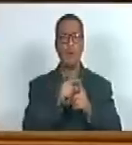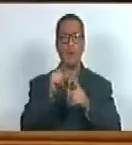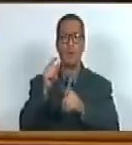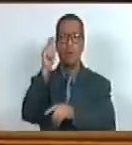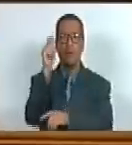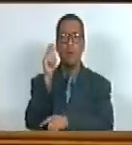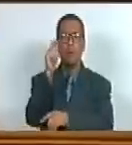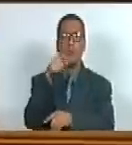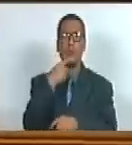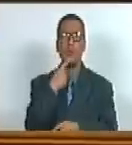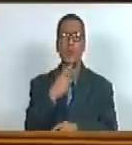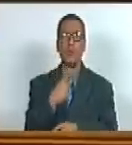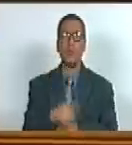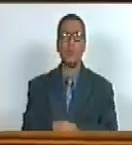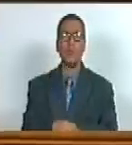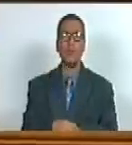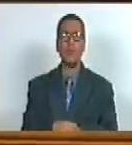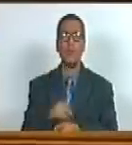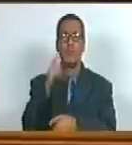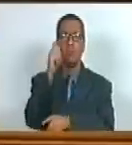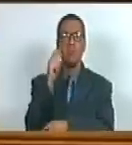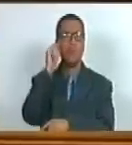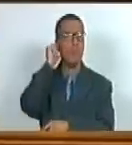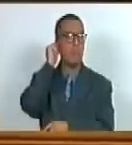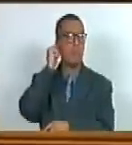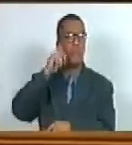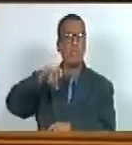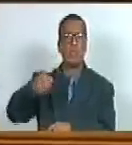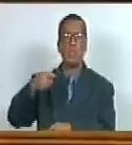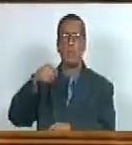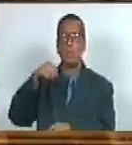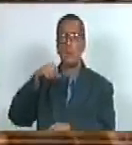diputado déjame derecho de palabra a la diputada Gabriela Peña